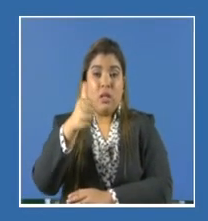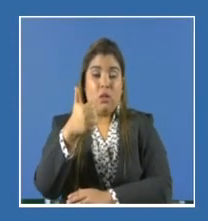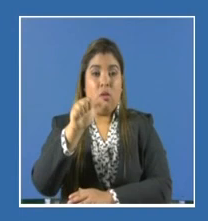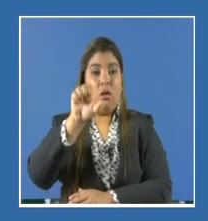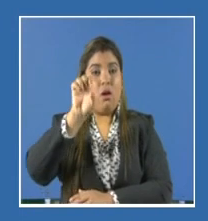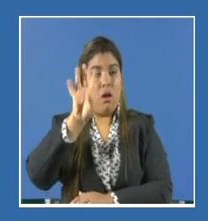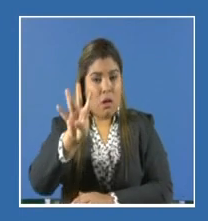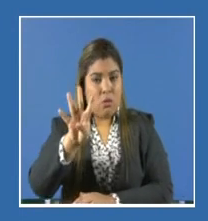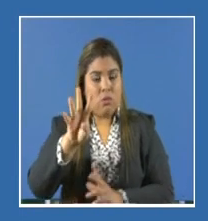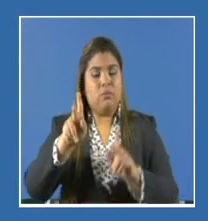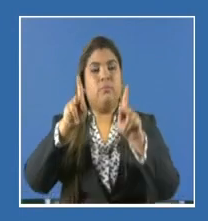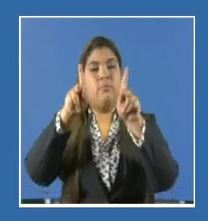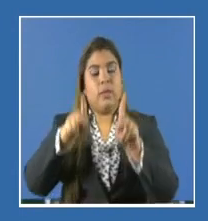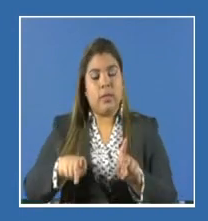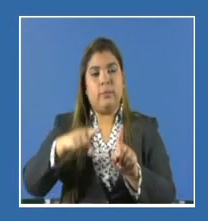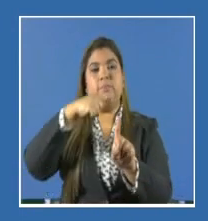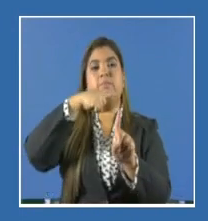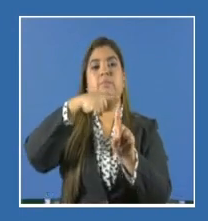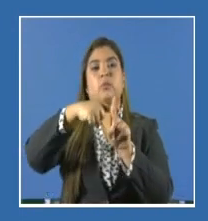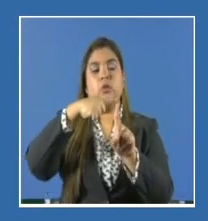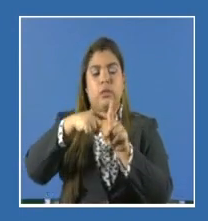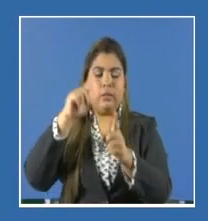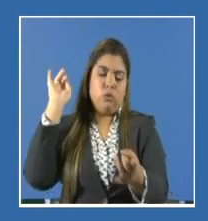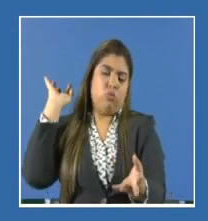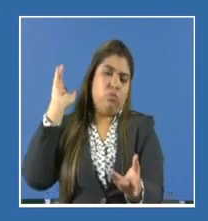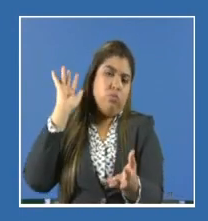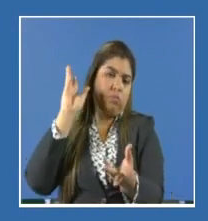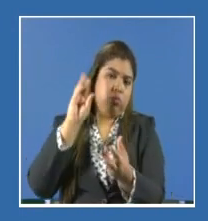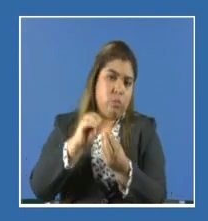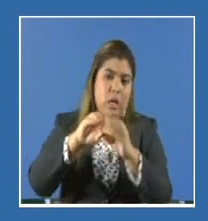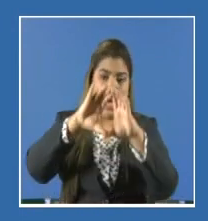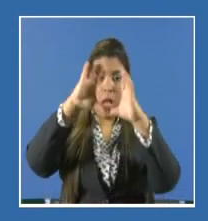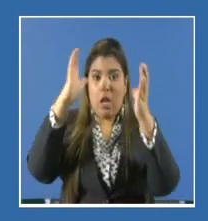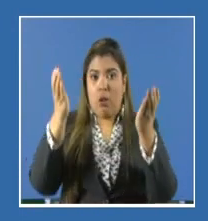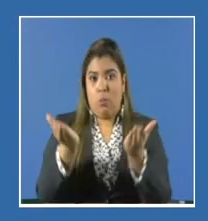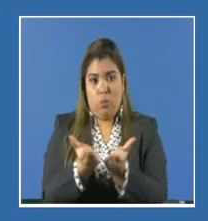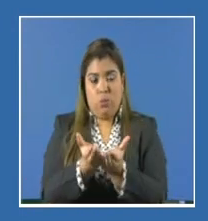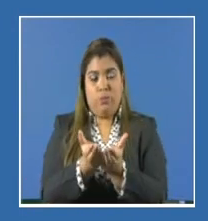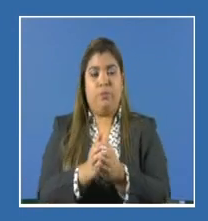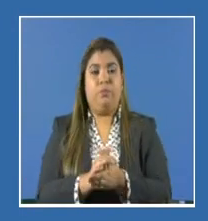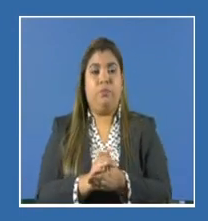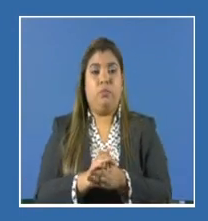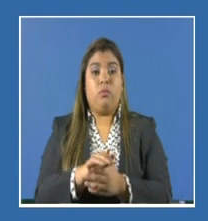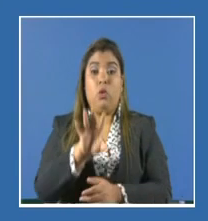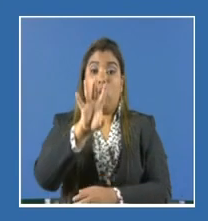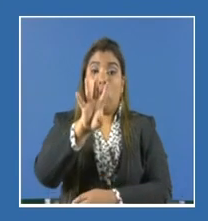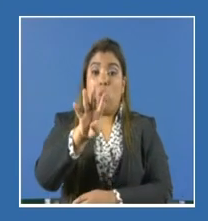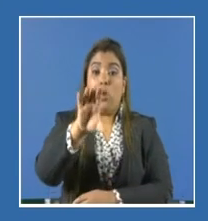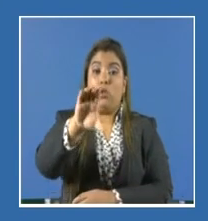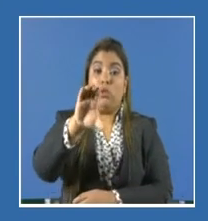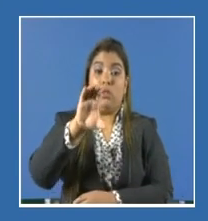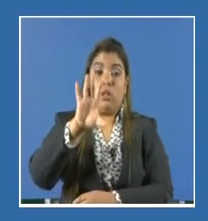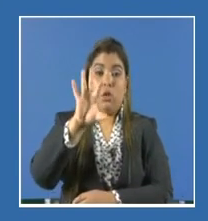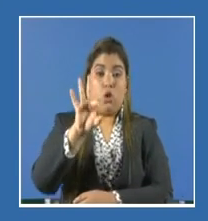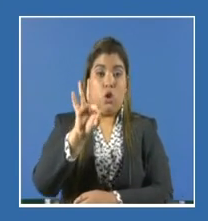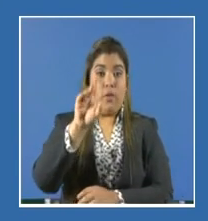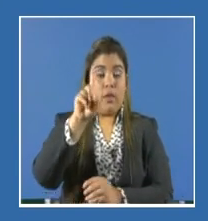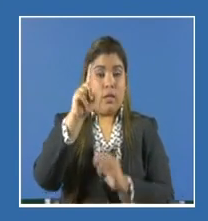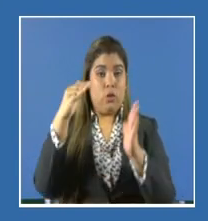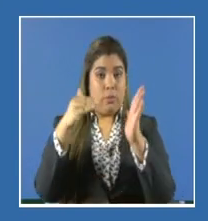casos confirmados acumulados, un total de 491